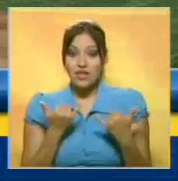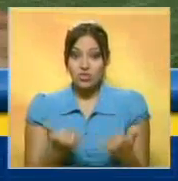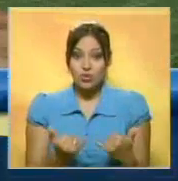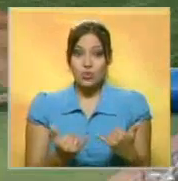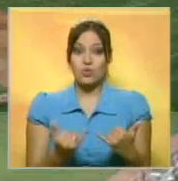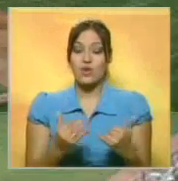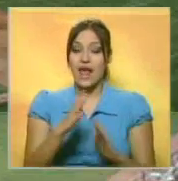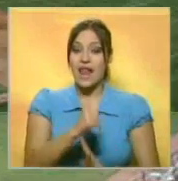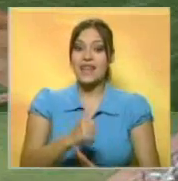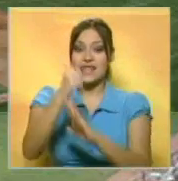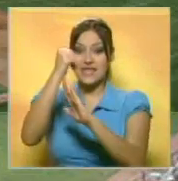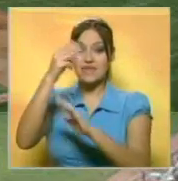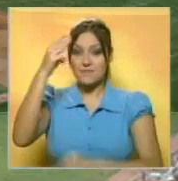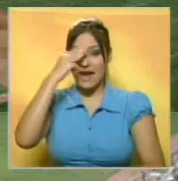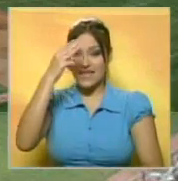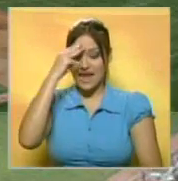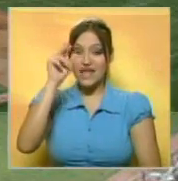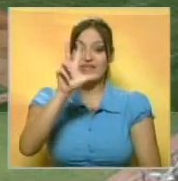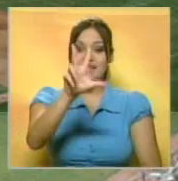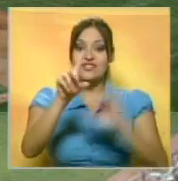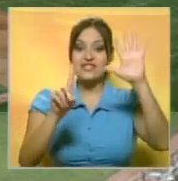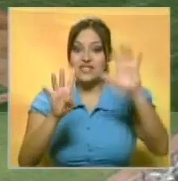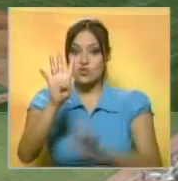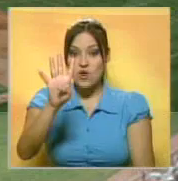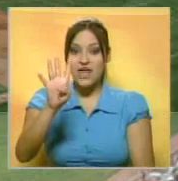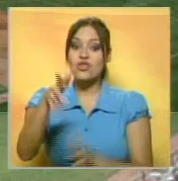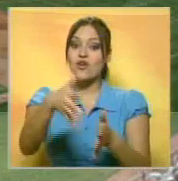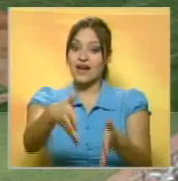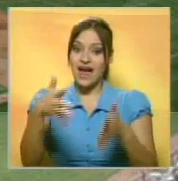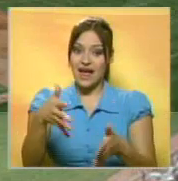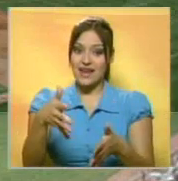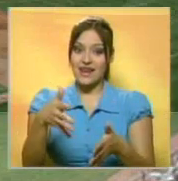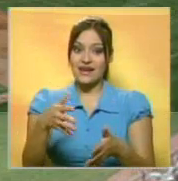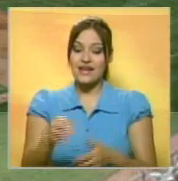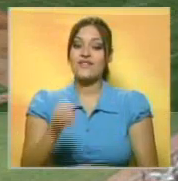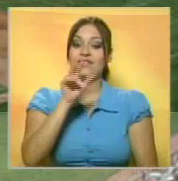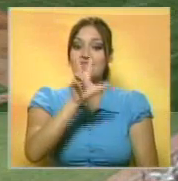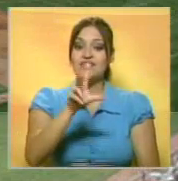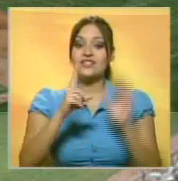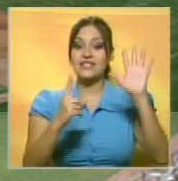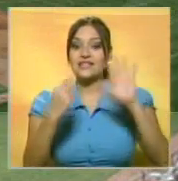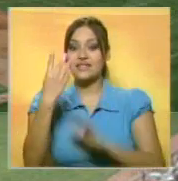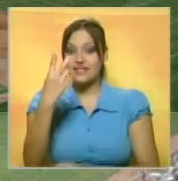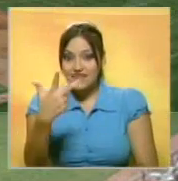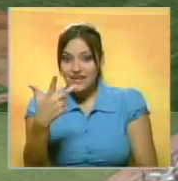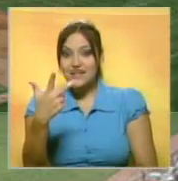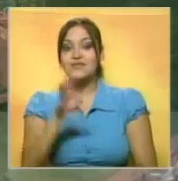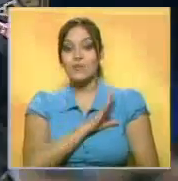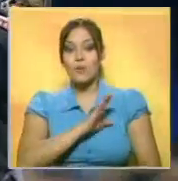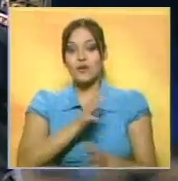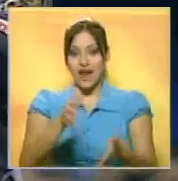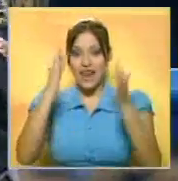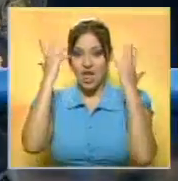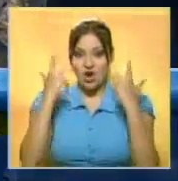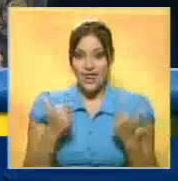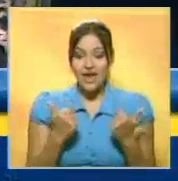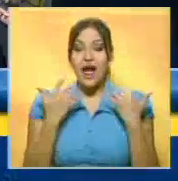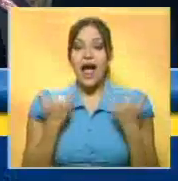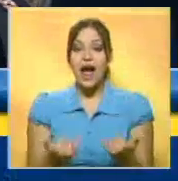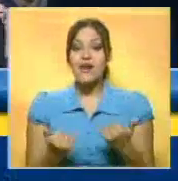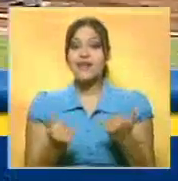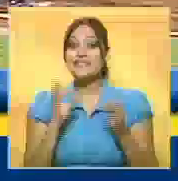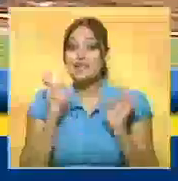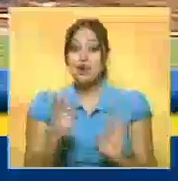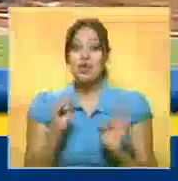bucaneros lideran la serie particular con 364 victorias por 363 de los melenudos. Es decir, un